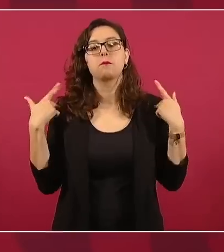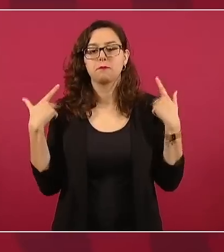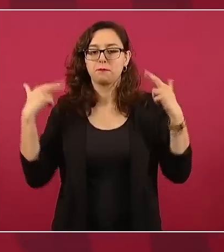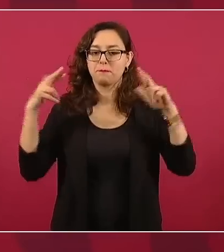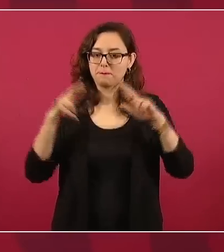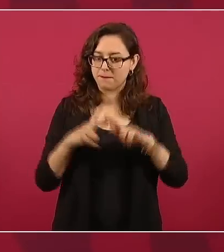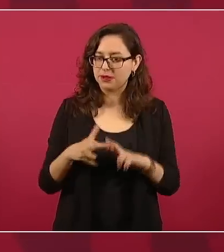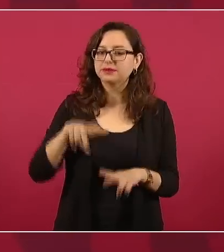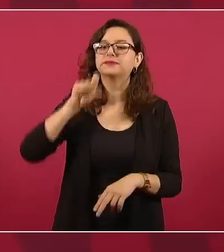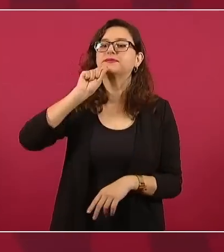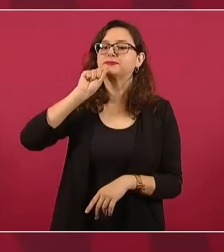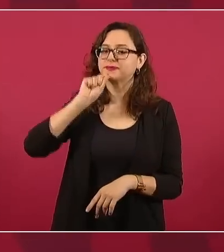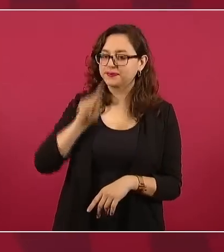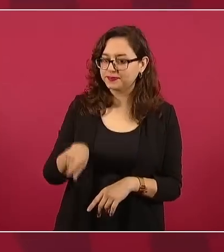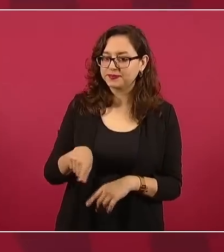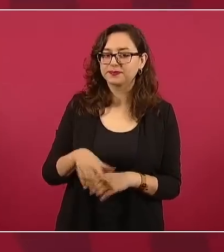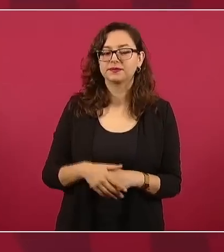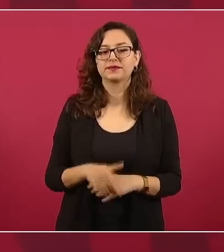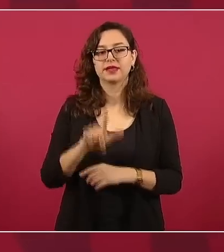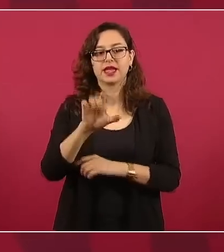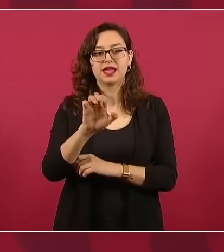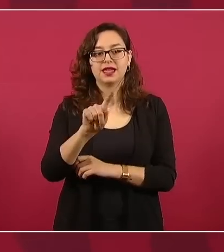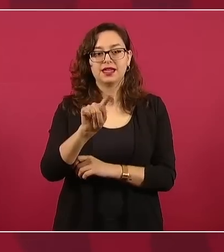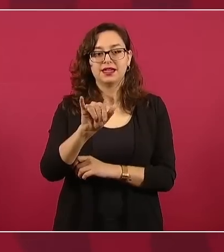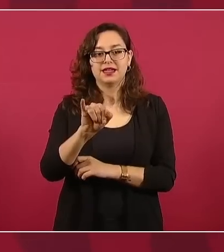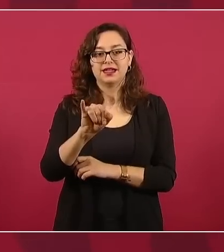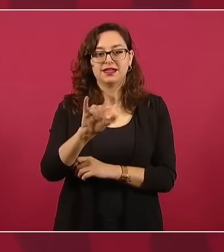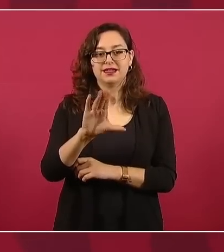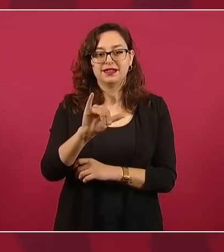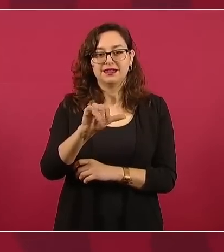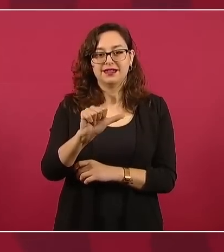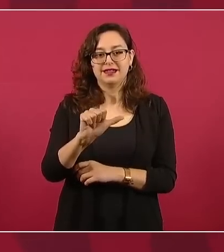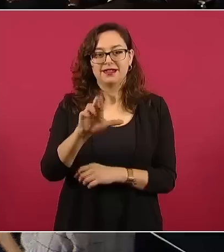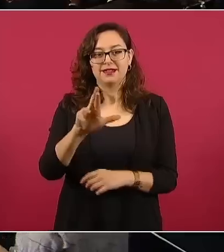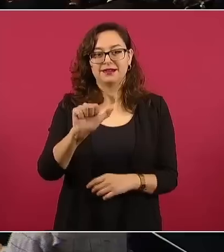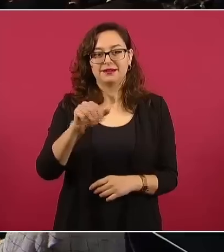también Leticia Ramírez, que está aquí.